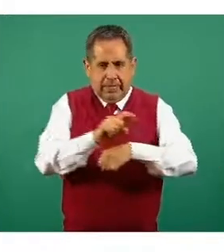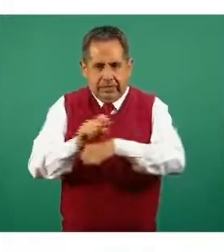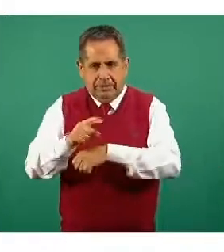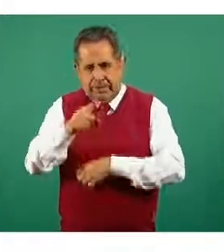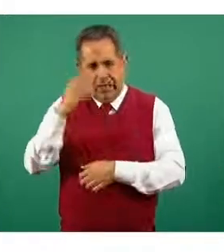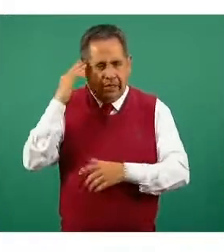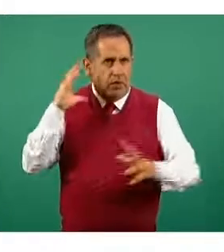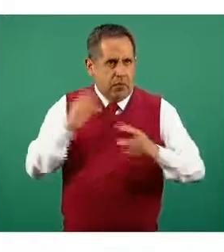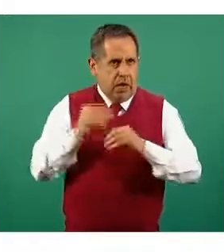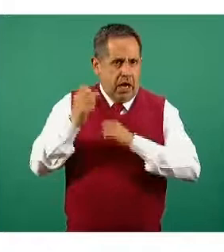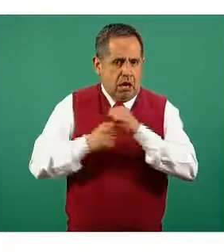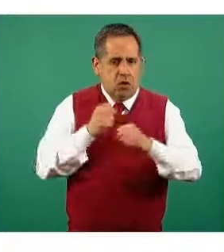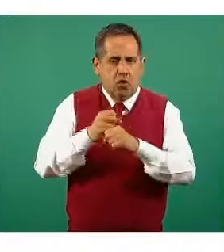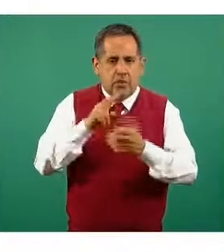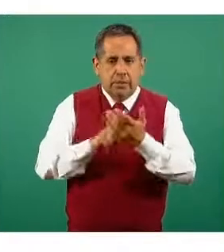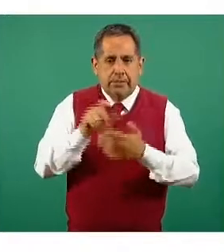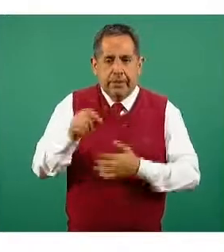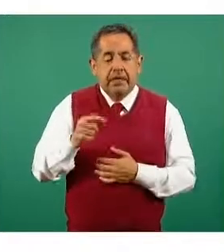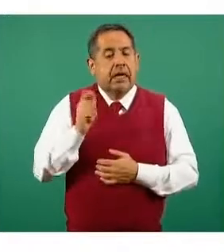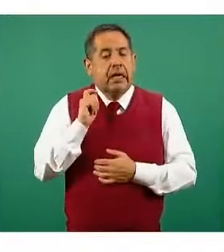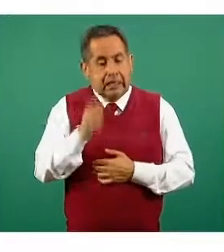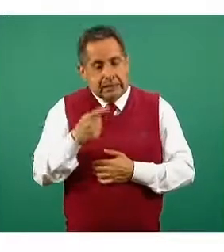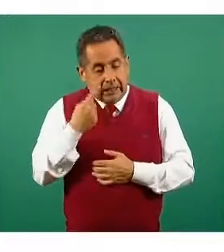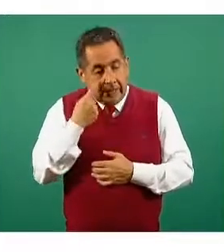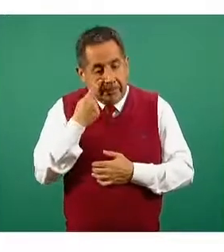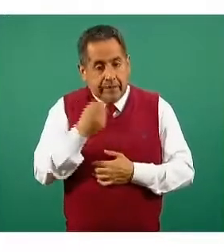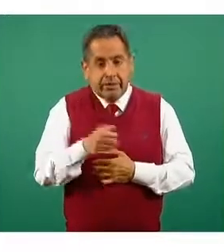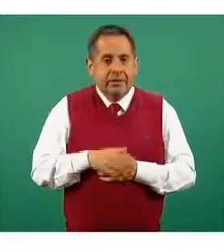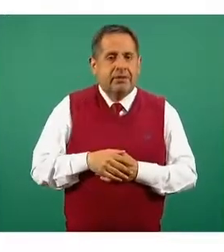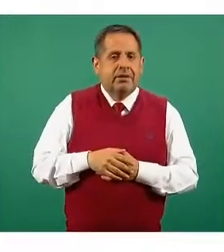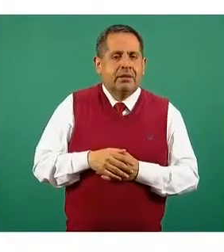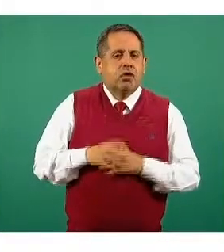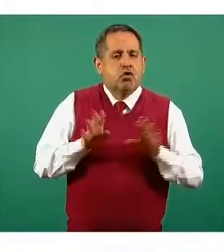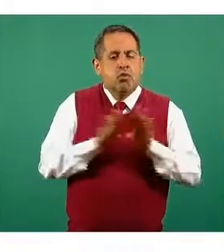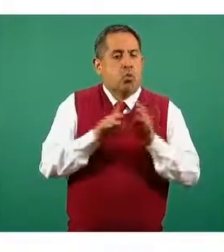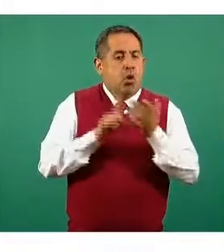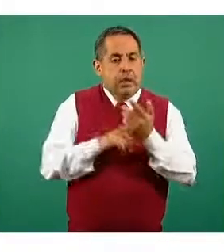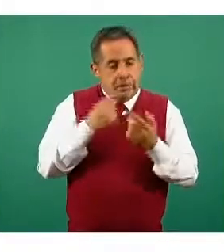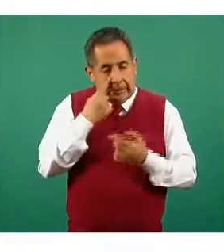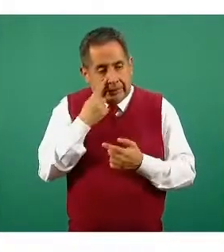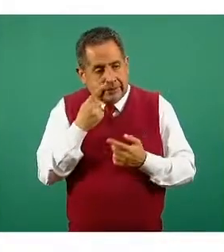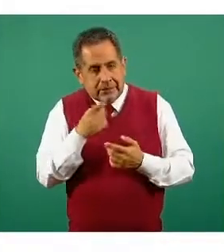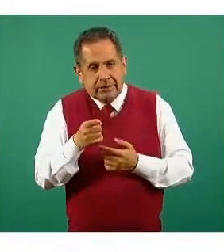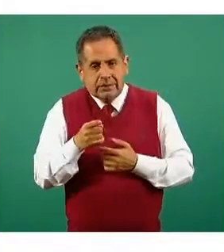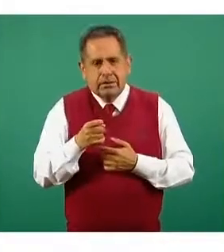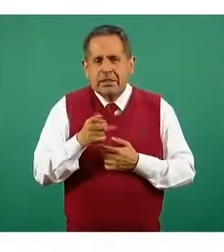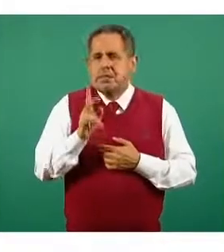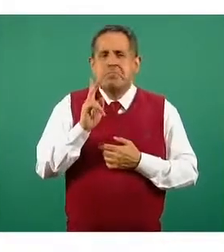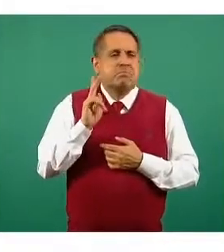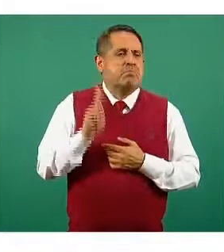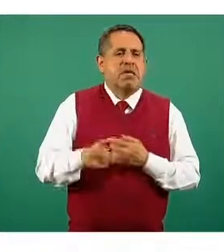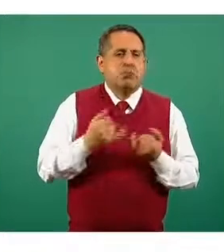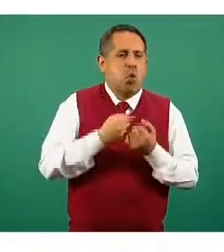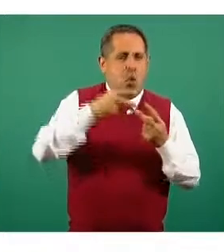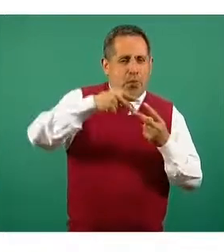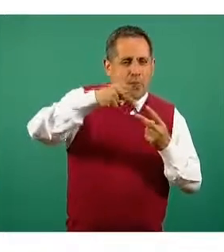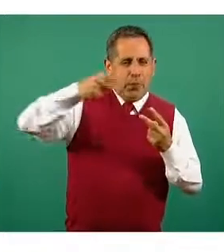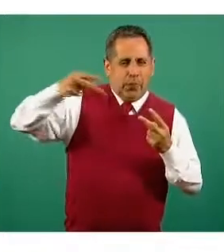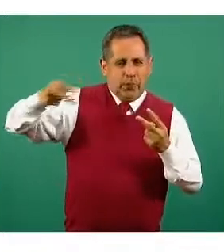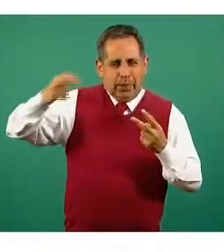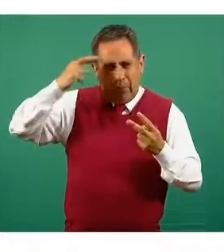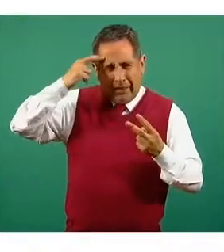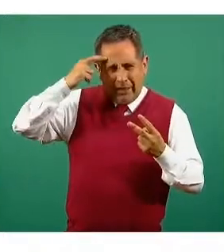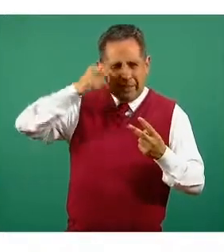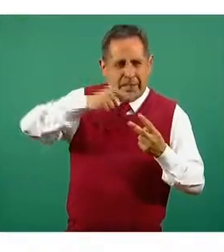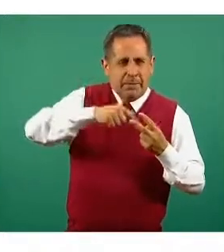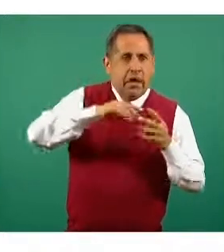de todo el 2020, y de alguna manera pueden ver en el comportamiento, pues que este comportamiento es bastante similar a lo que vemos en nuestra curva